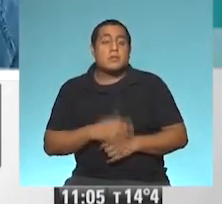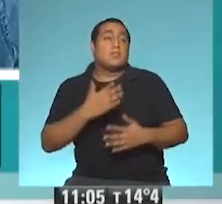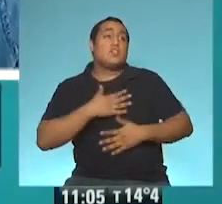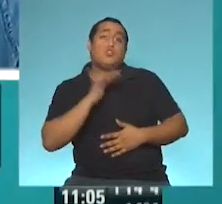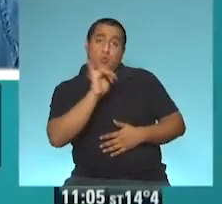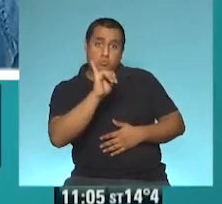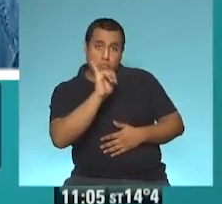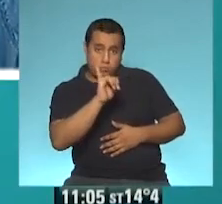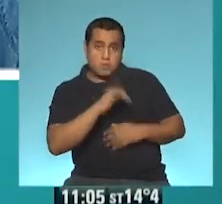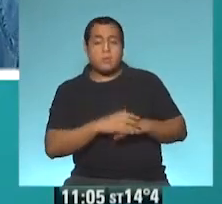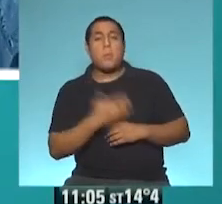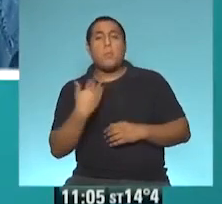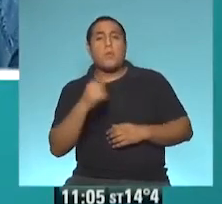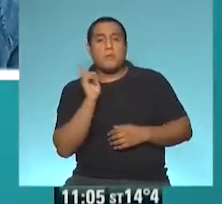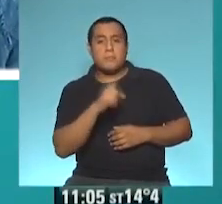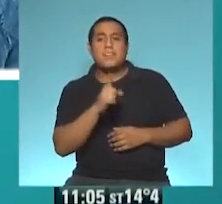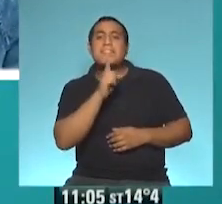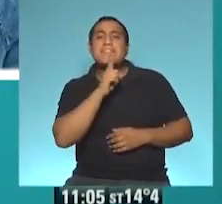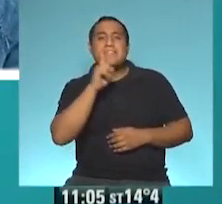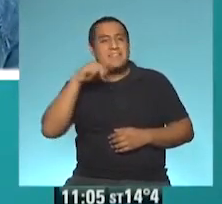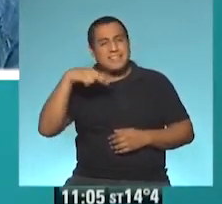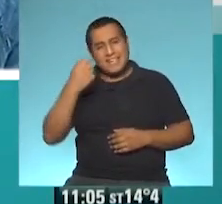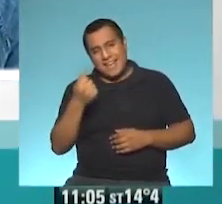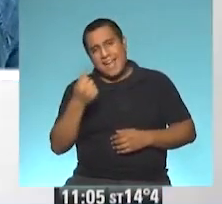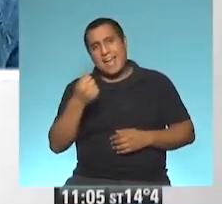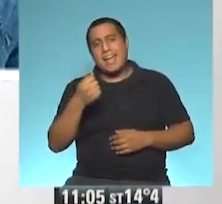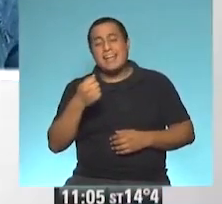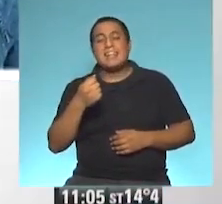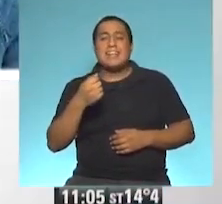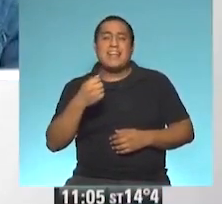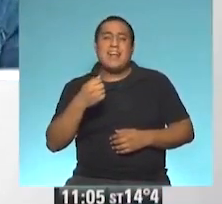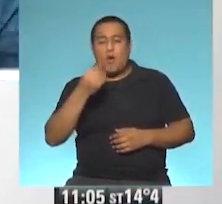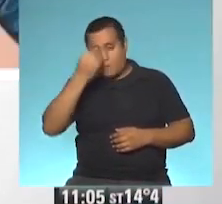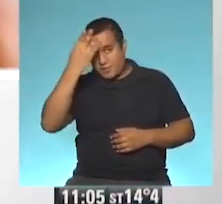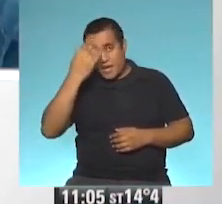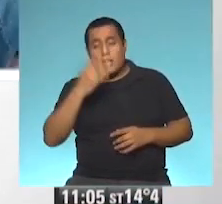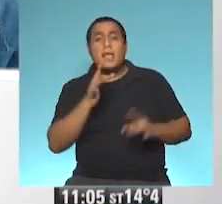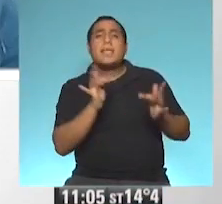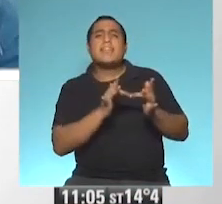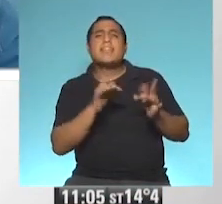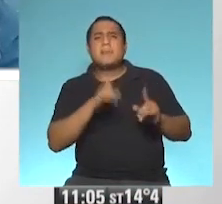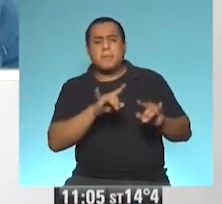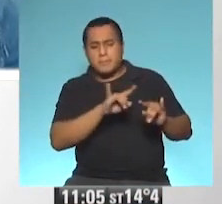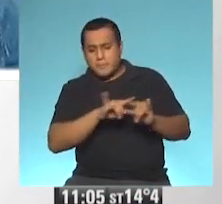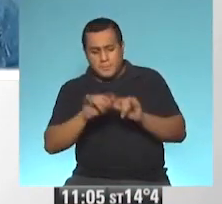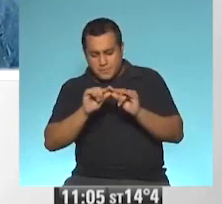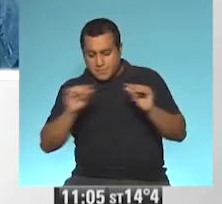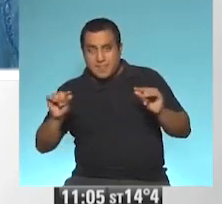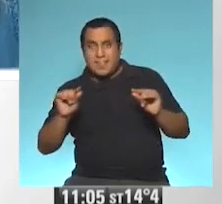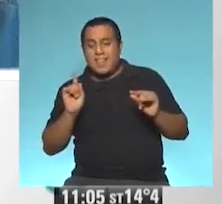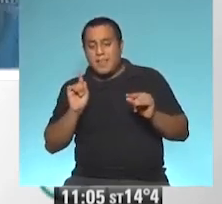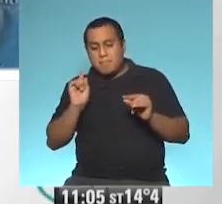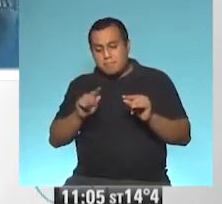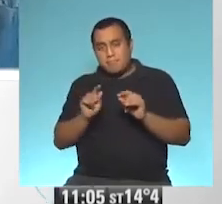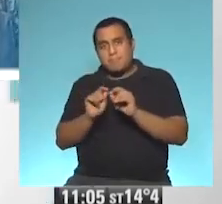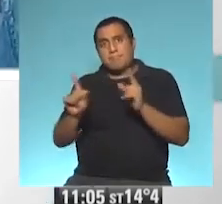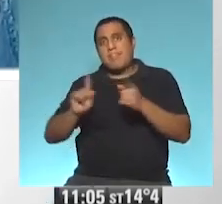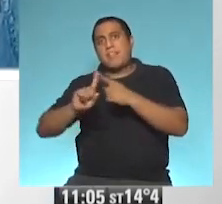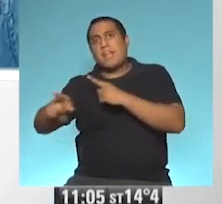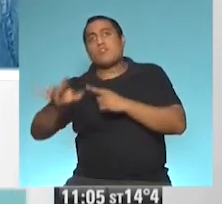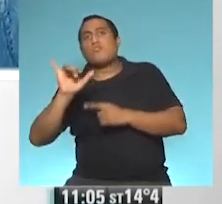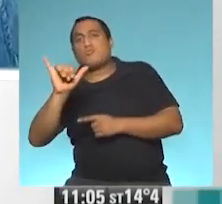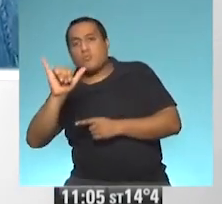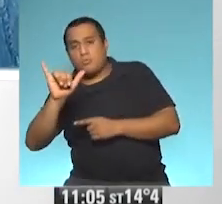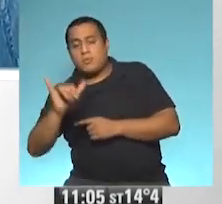YouTube, pueden entrar en Tina Kids Oficial. En mi página web también hay enlace al canal YouTube, que es, como lo ven acá arriba,